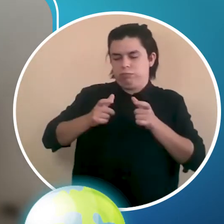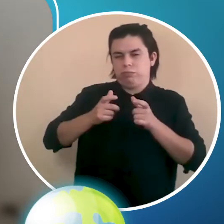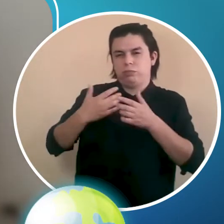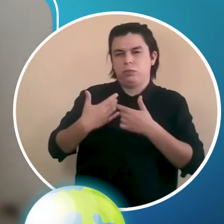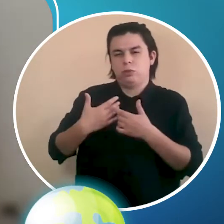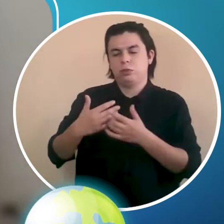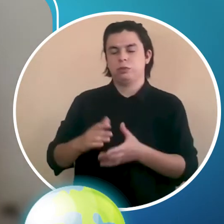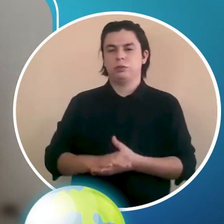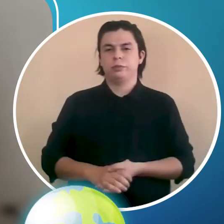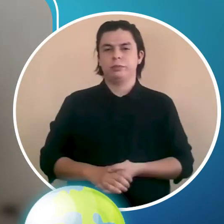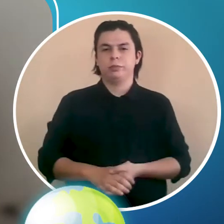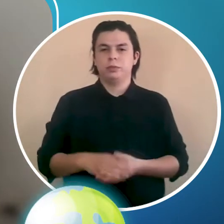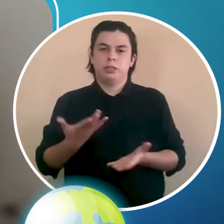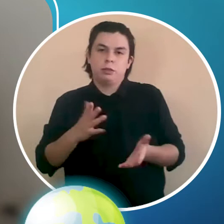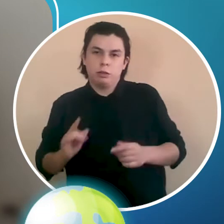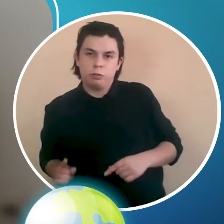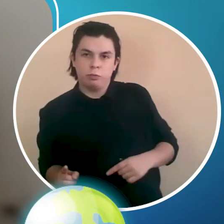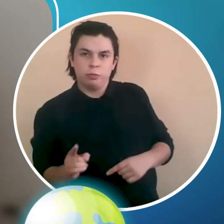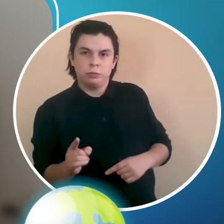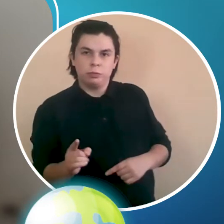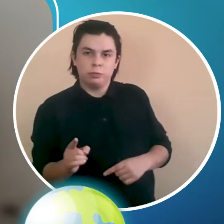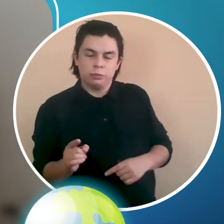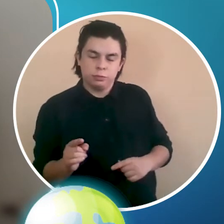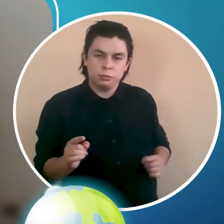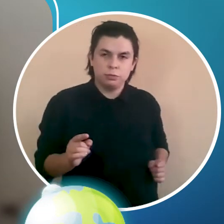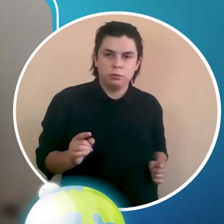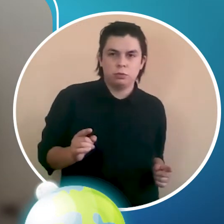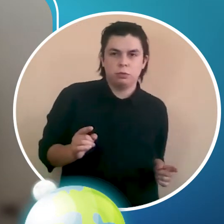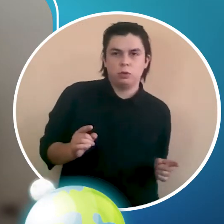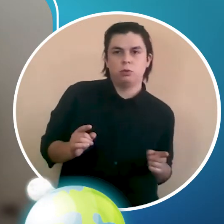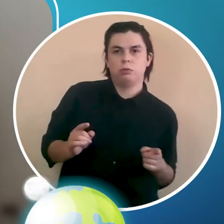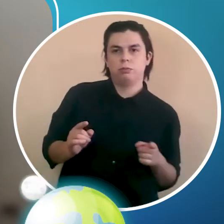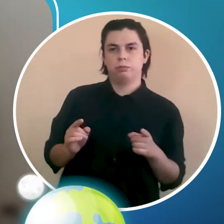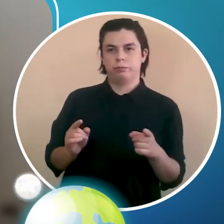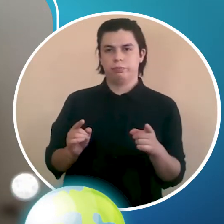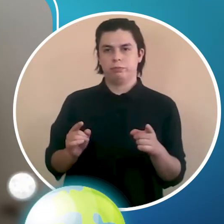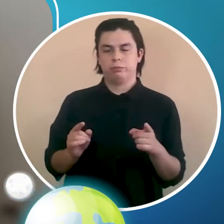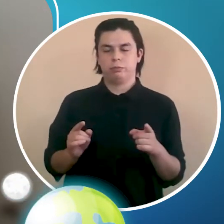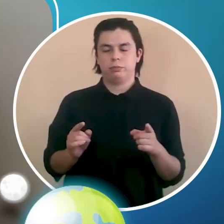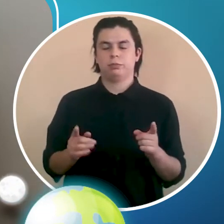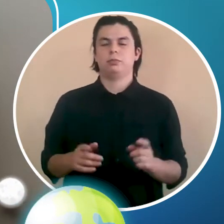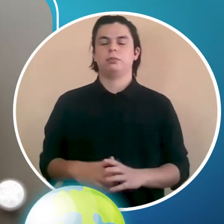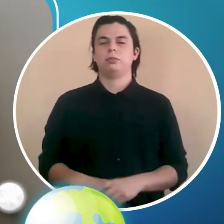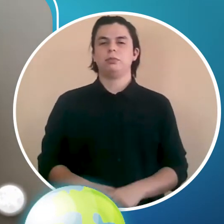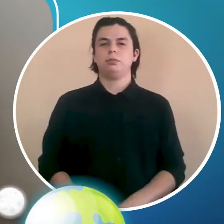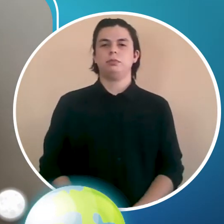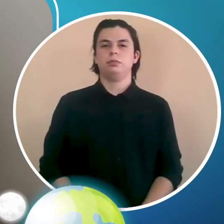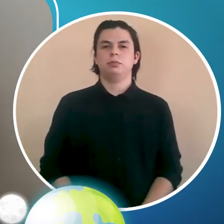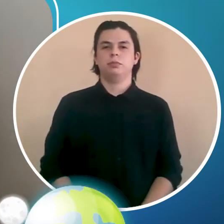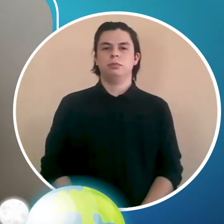Necesita un palito por aquí. Y un palito por acá.